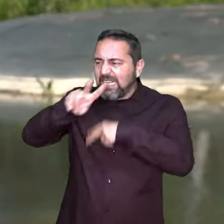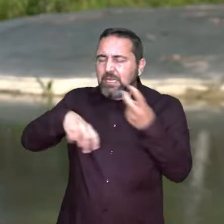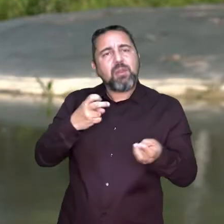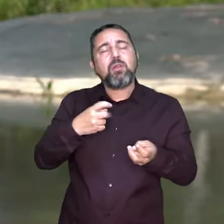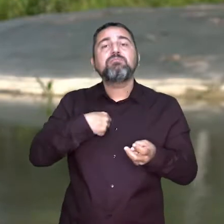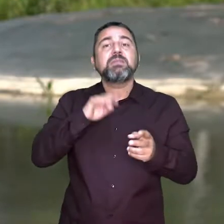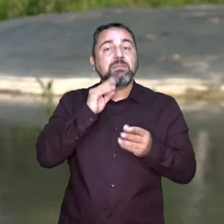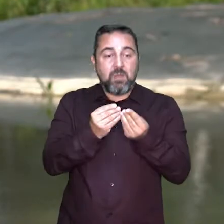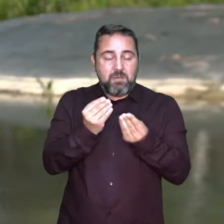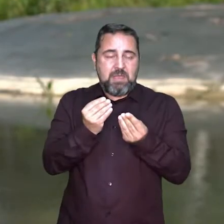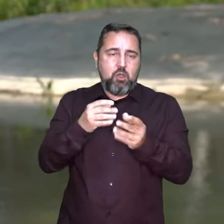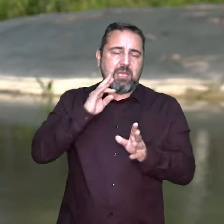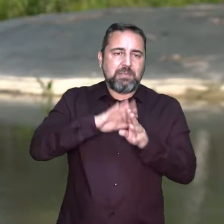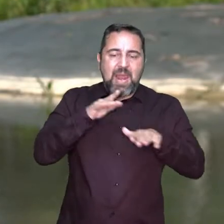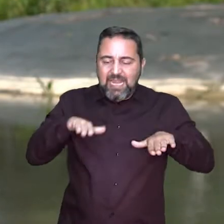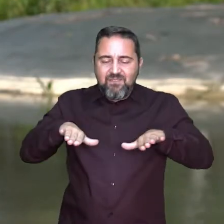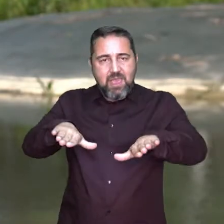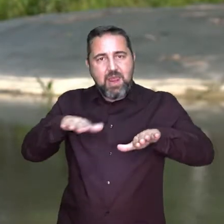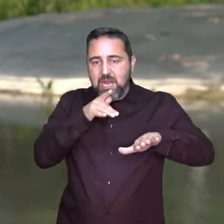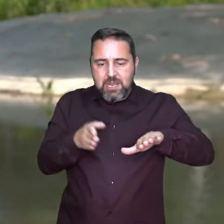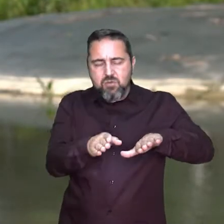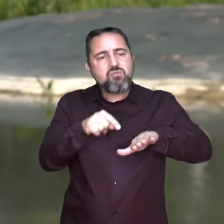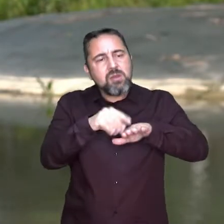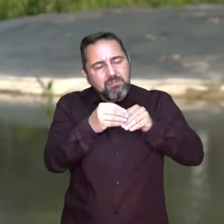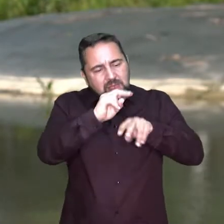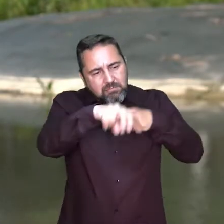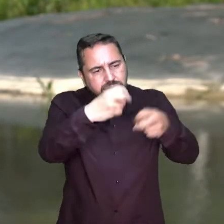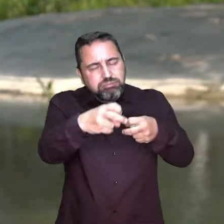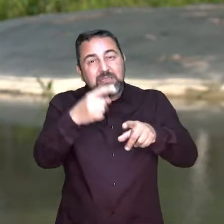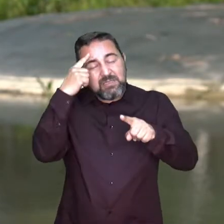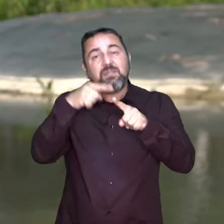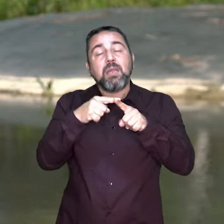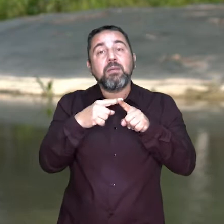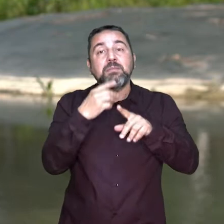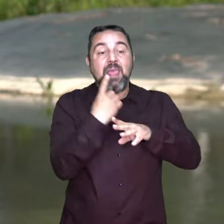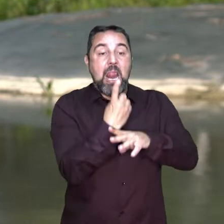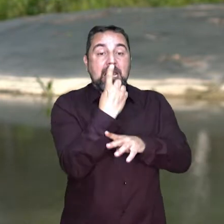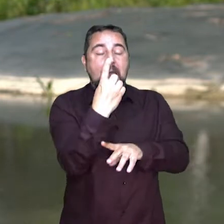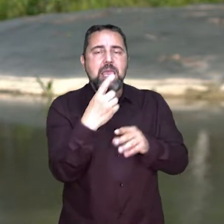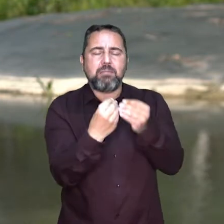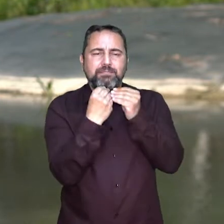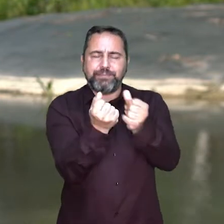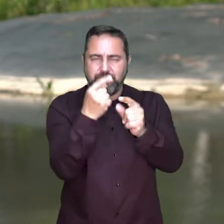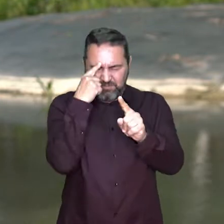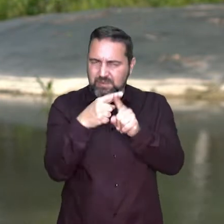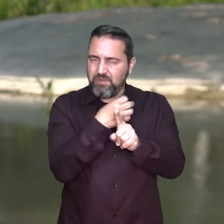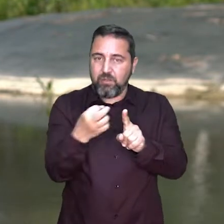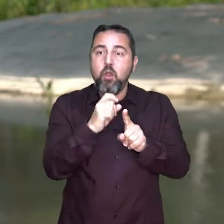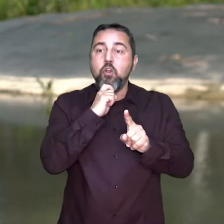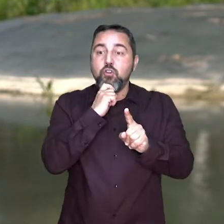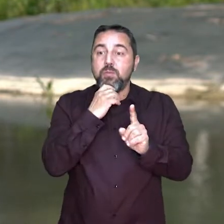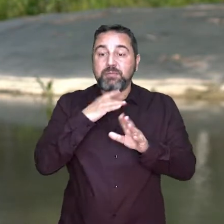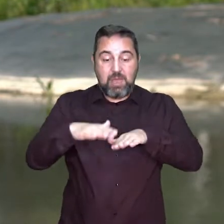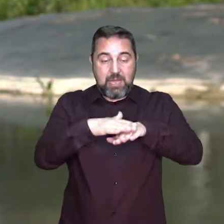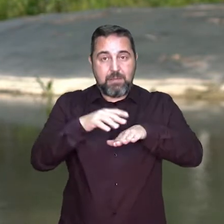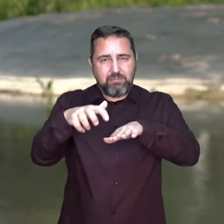Desde el Servicio de Restauración Fluvial realizamos actuaciones de mejora de la vegetación de ribera, que van a consistir en la eliminación eficaz